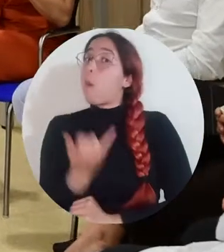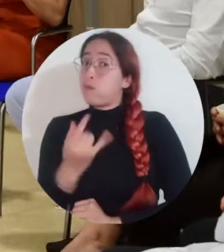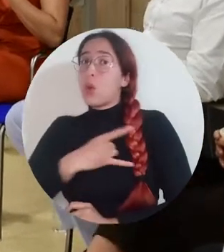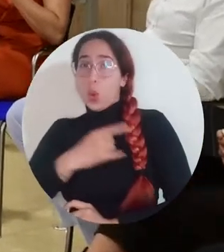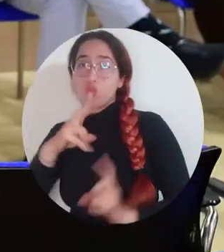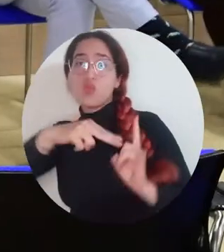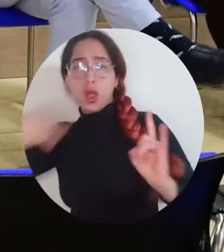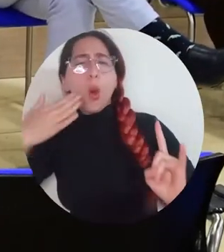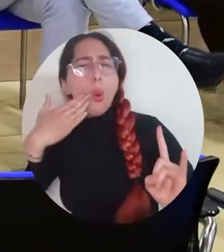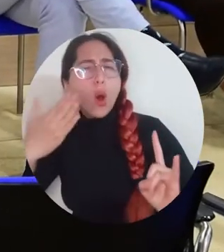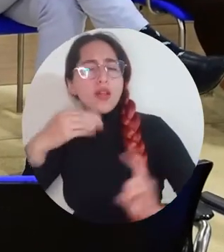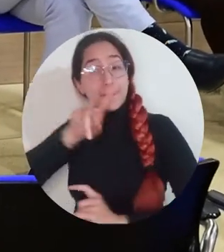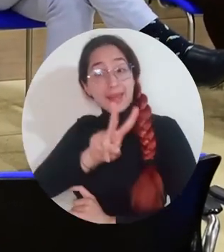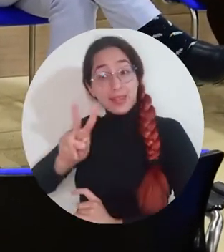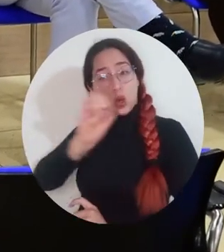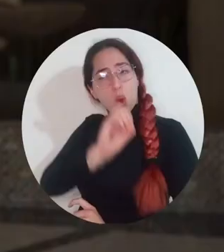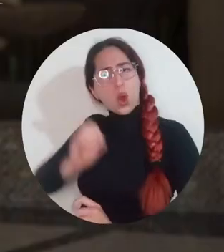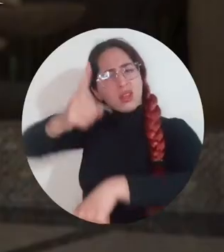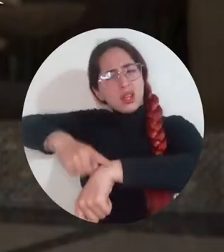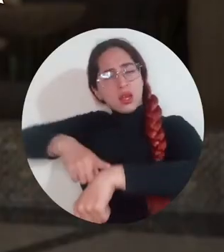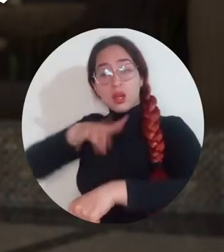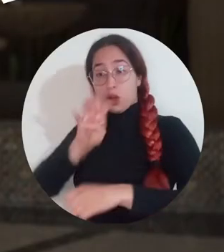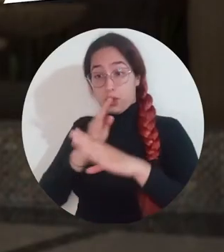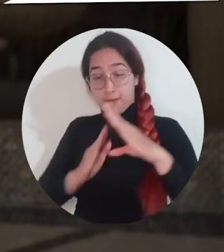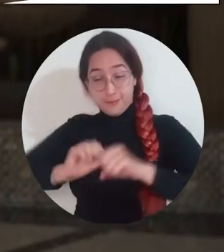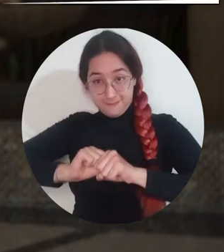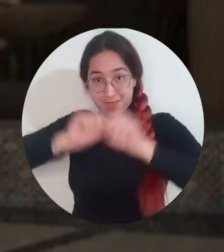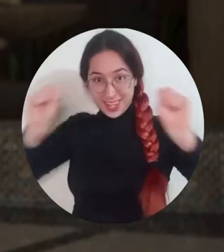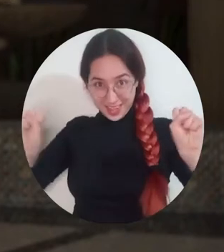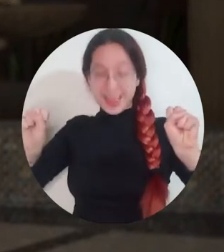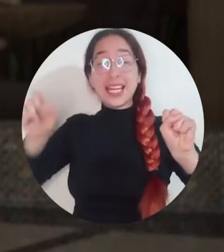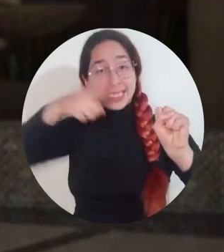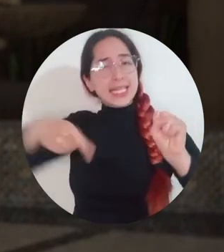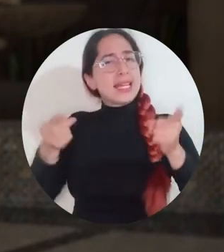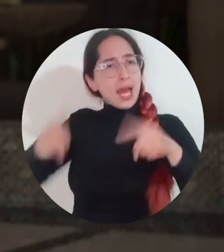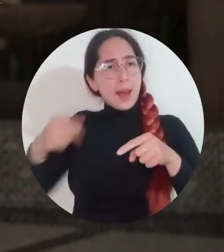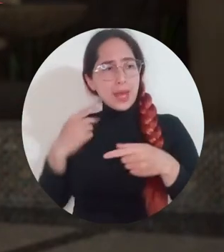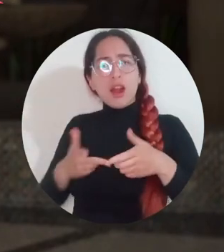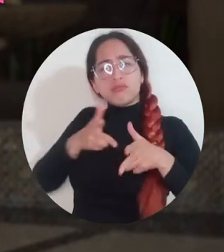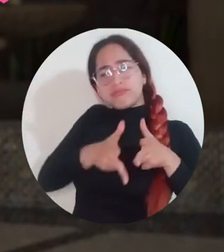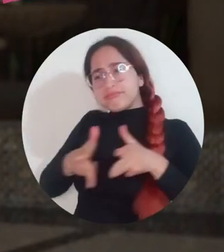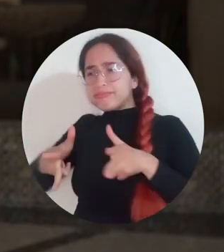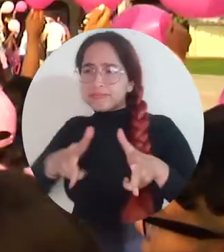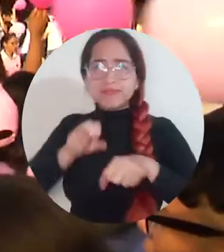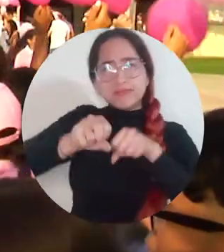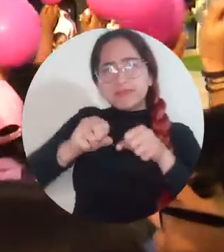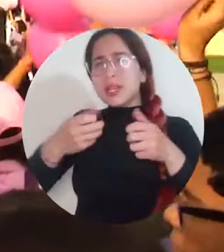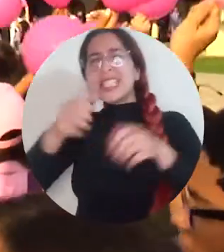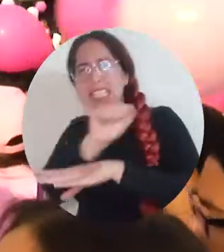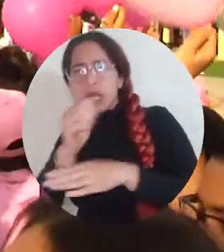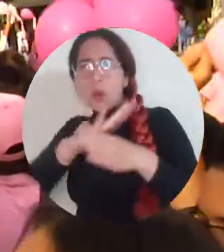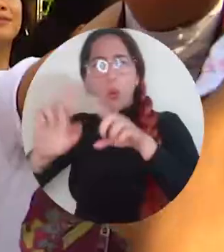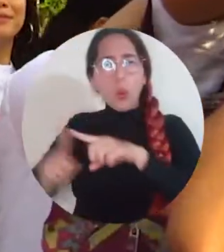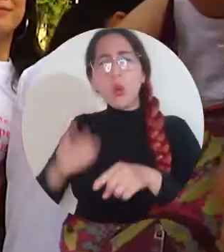octubre a las 9 y 30 de la mañana. Tendremos nuestra rodada rosa el día 23 de octubre. Serán